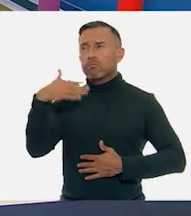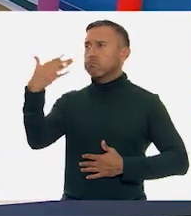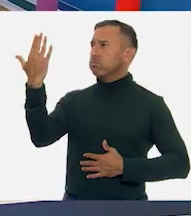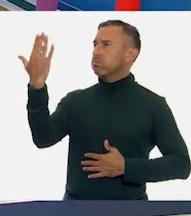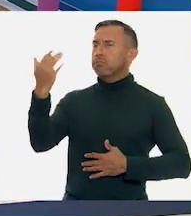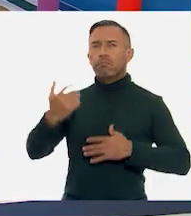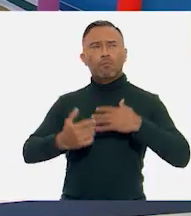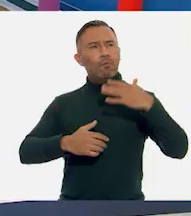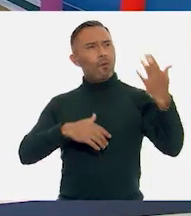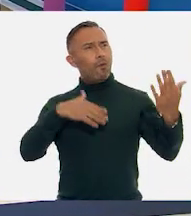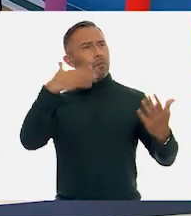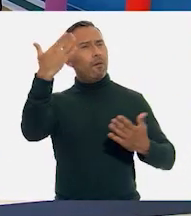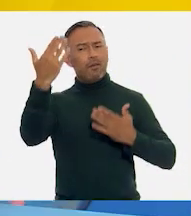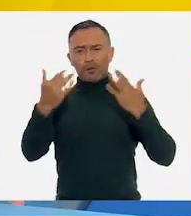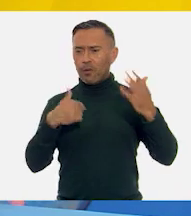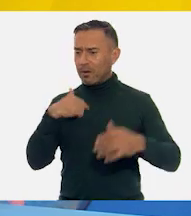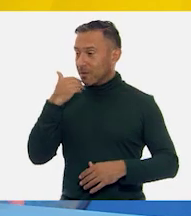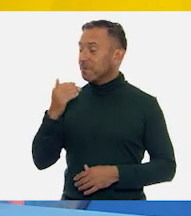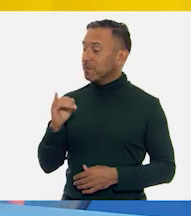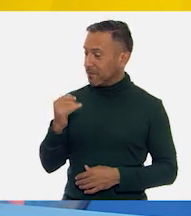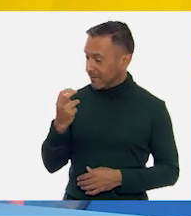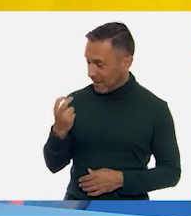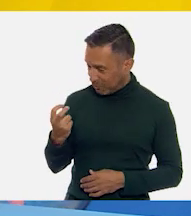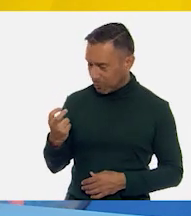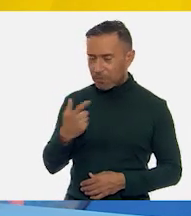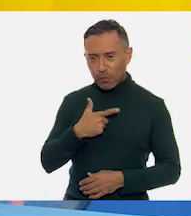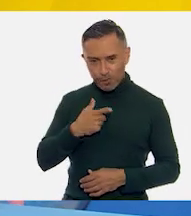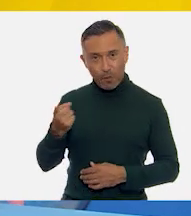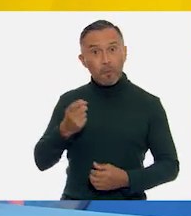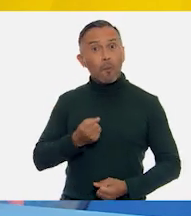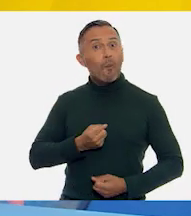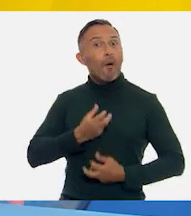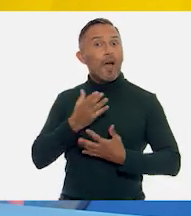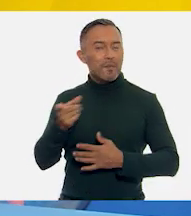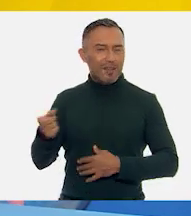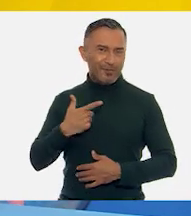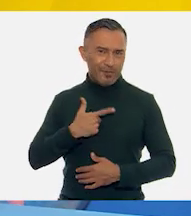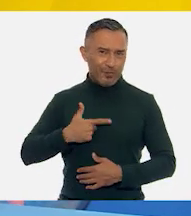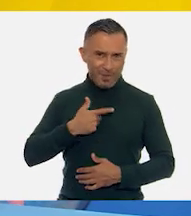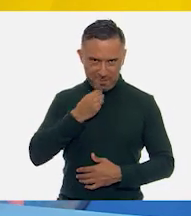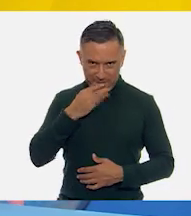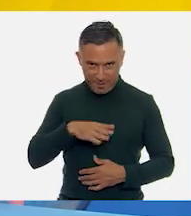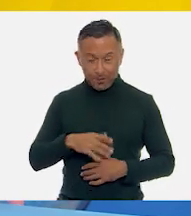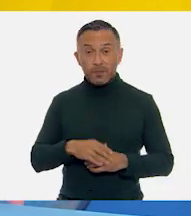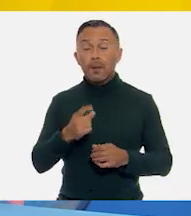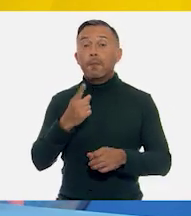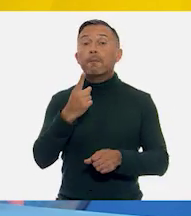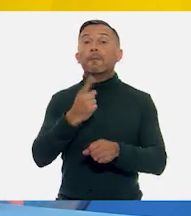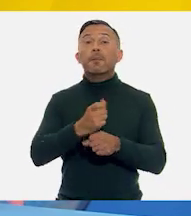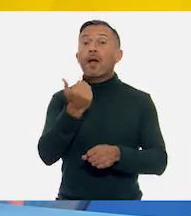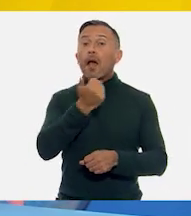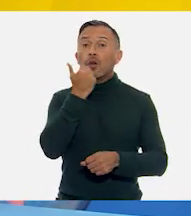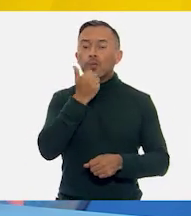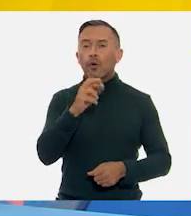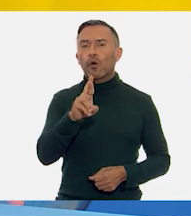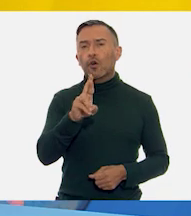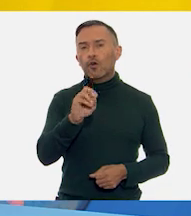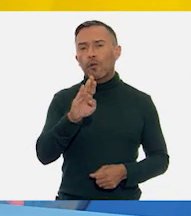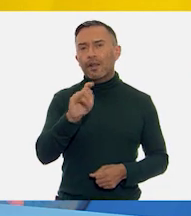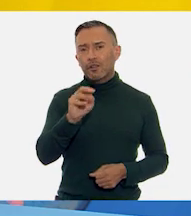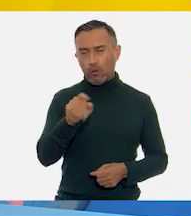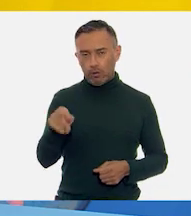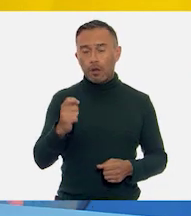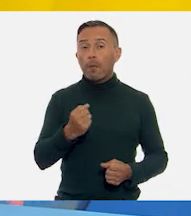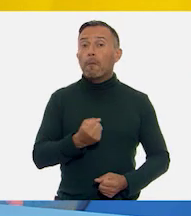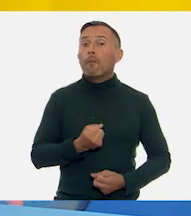Eso es, Raulito, me da mucho gusto que disfrutes tu poema. Y nuestro primer alumno es Roberto y le está echando muchas ganas con el